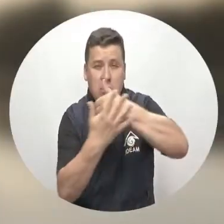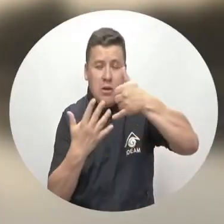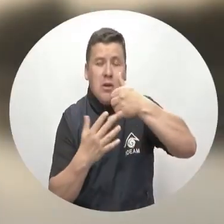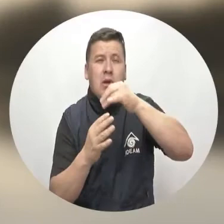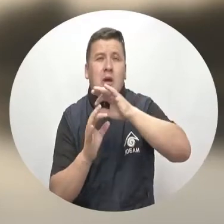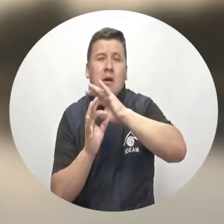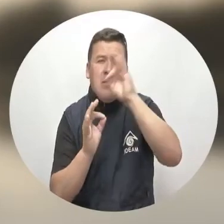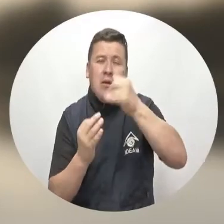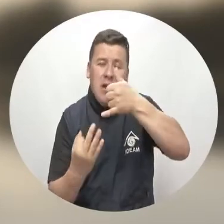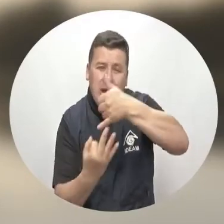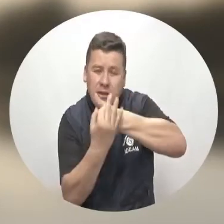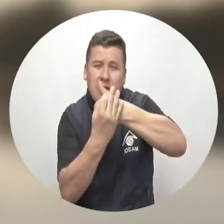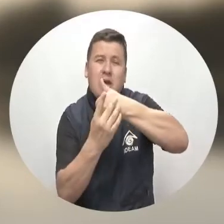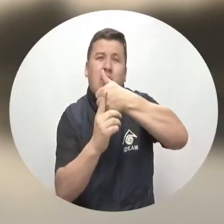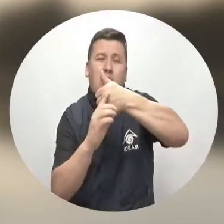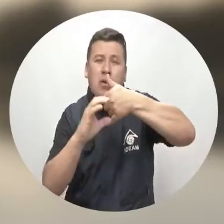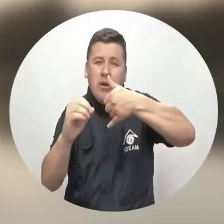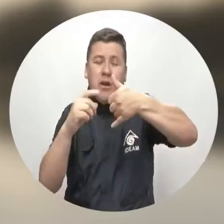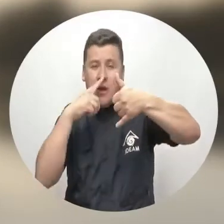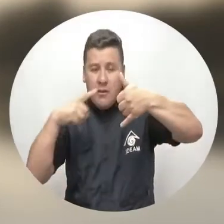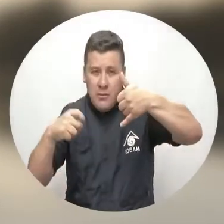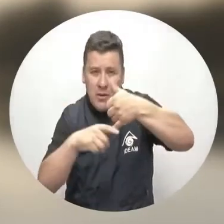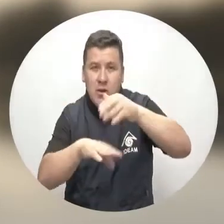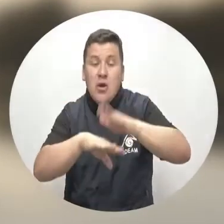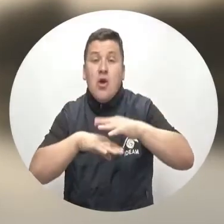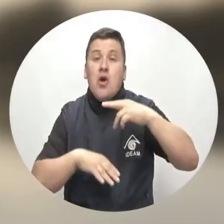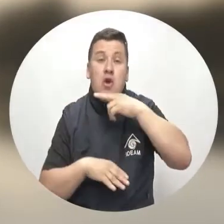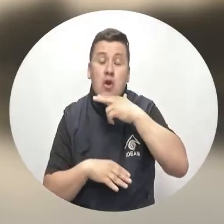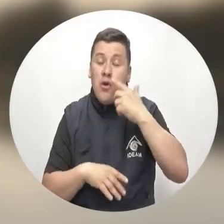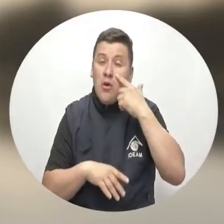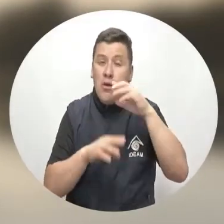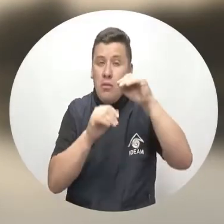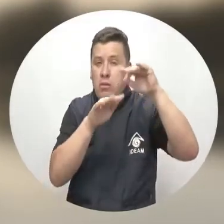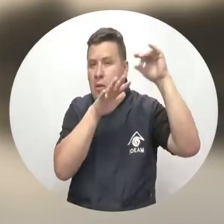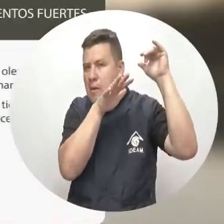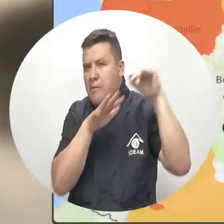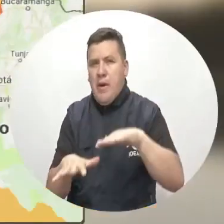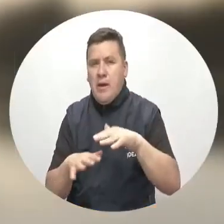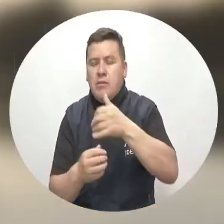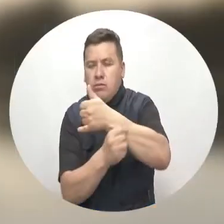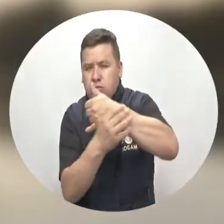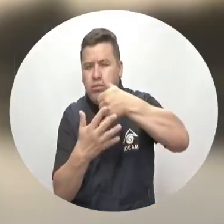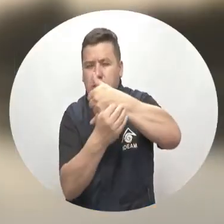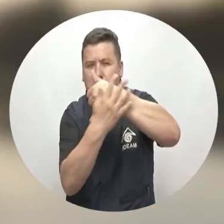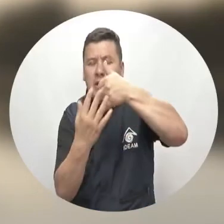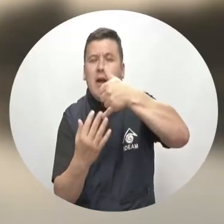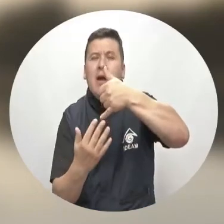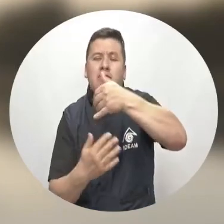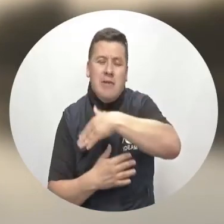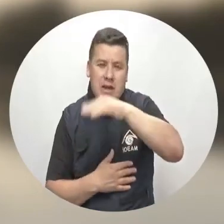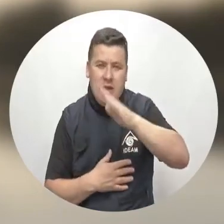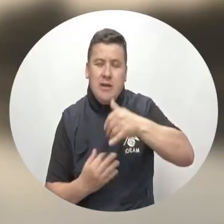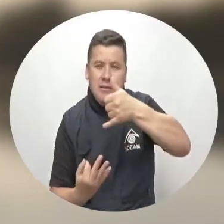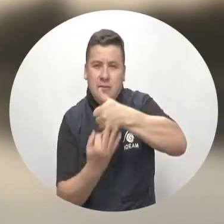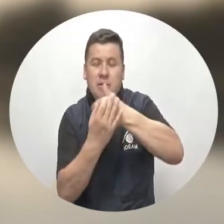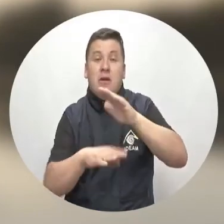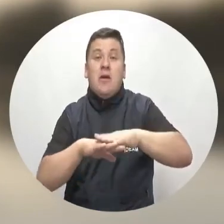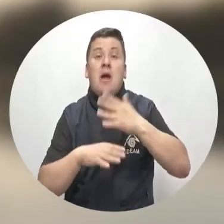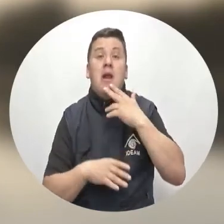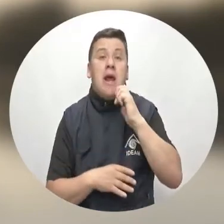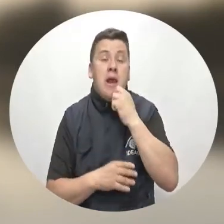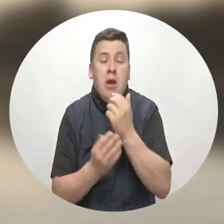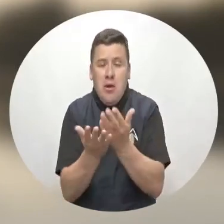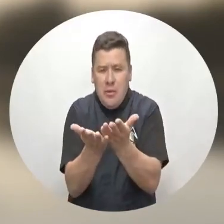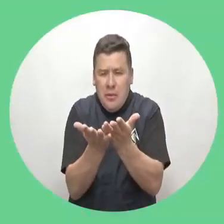Amazonía. Alerta roja por posibles deslizamientos en el Pacífico y los Andes colombianos. Alerta naranja por oleaje y viento en el mar Caribe.